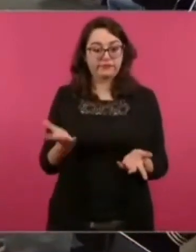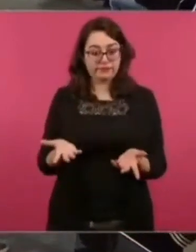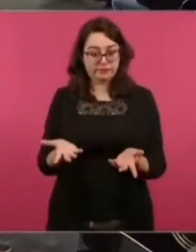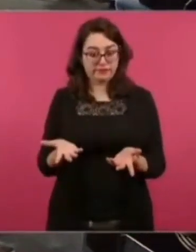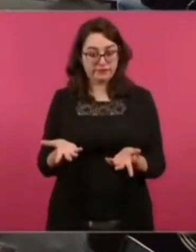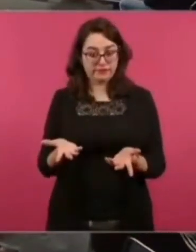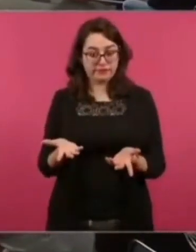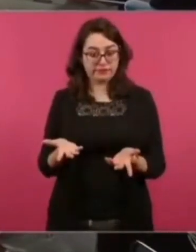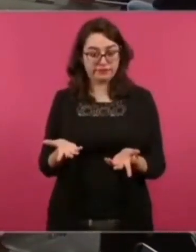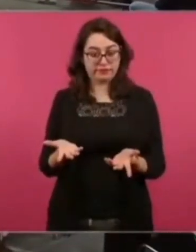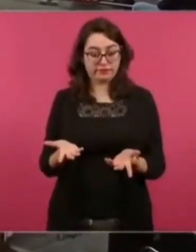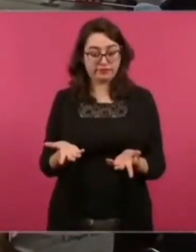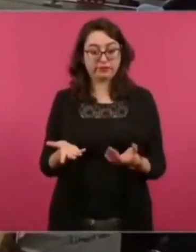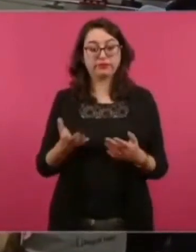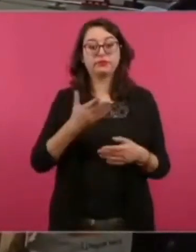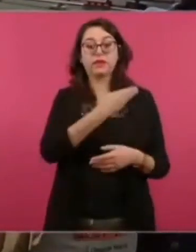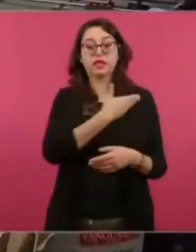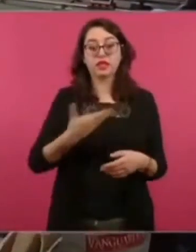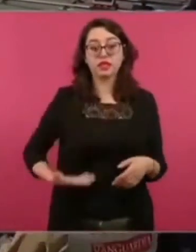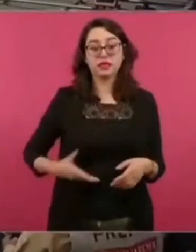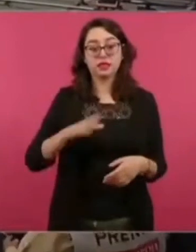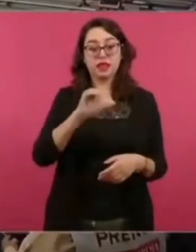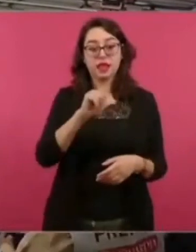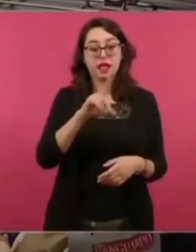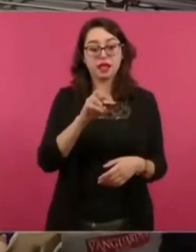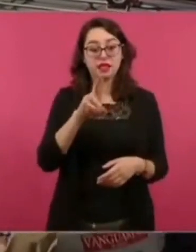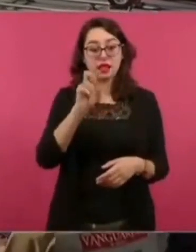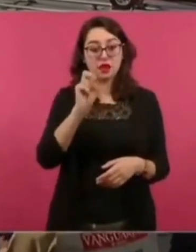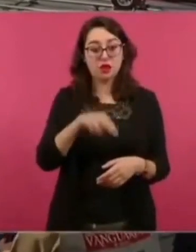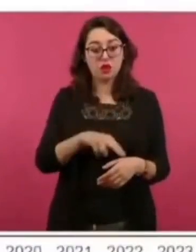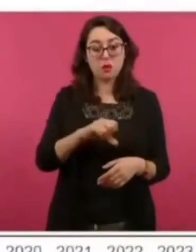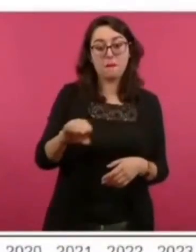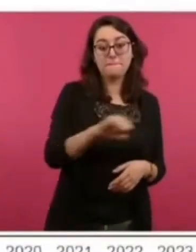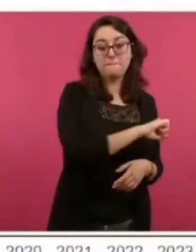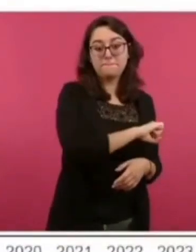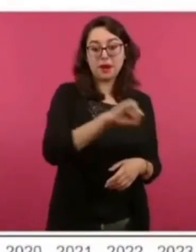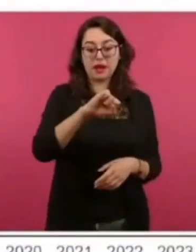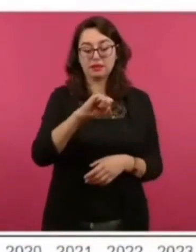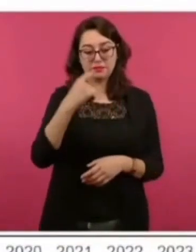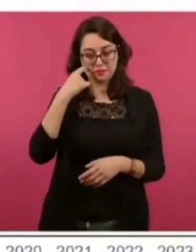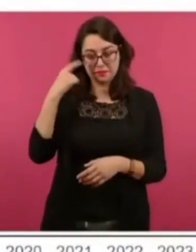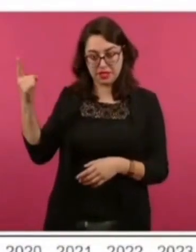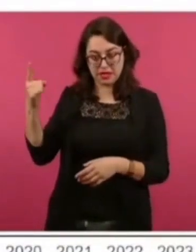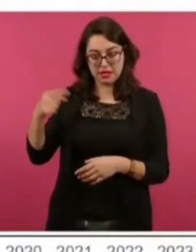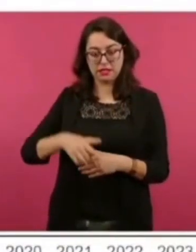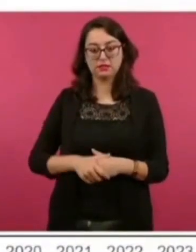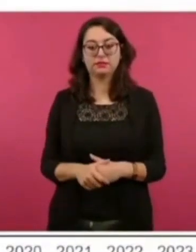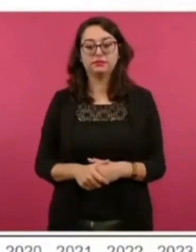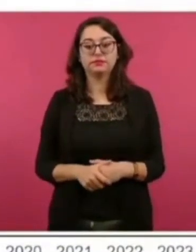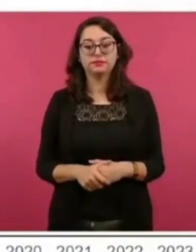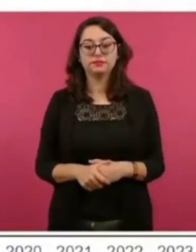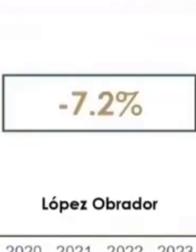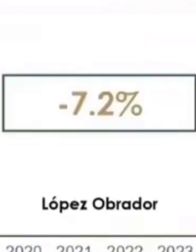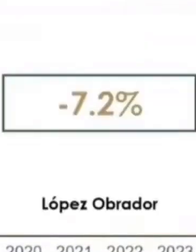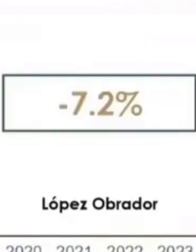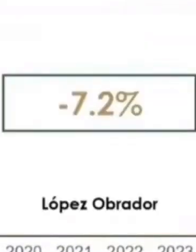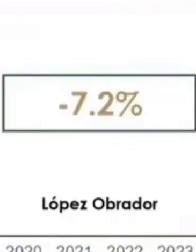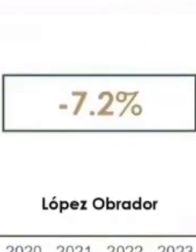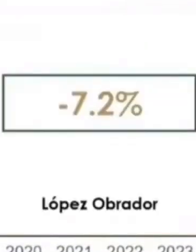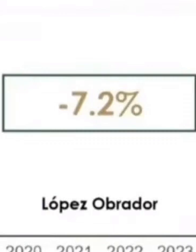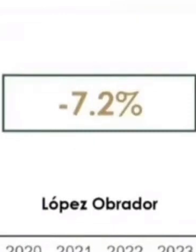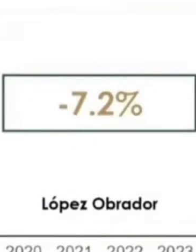con Peña 42%, y con nosotros ha disminuido 7